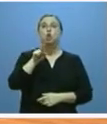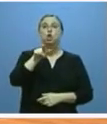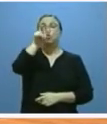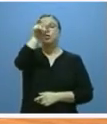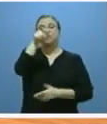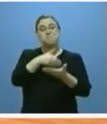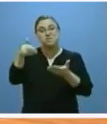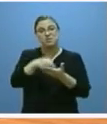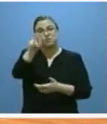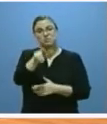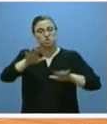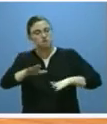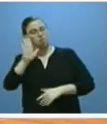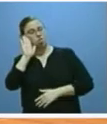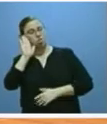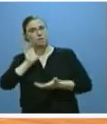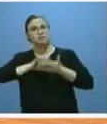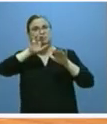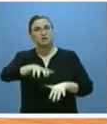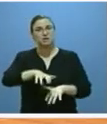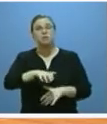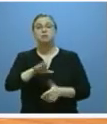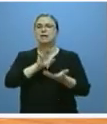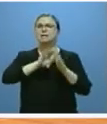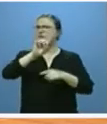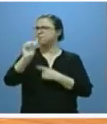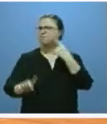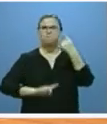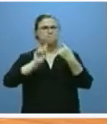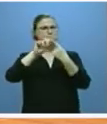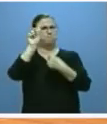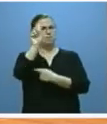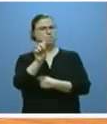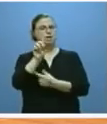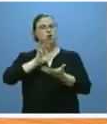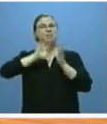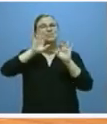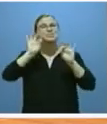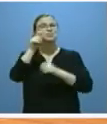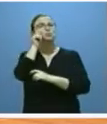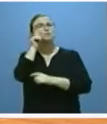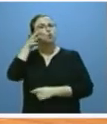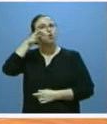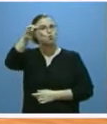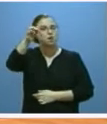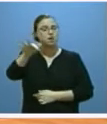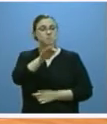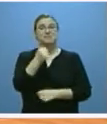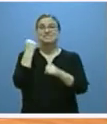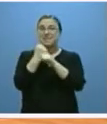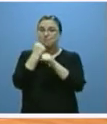pernoctaciones. Castilla y León reforzó su primera posición nacional en turismo rural y el empleo turístico